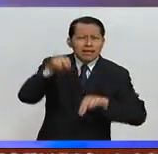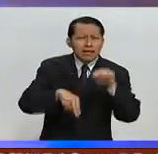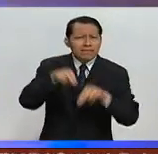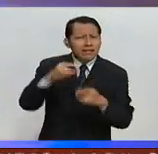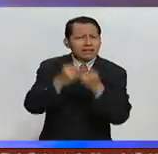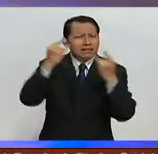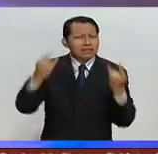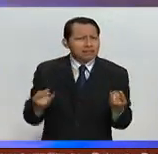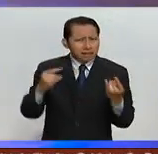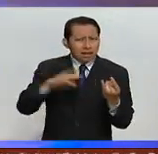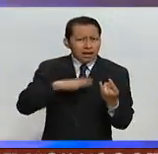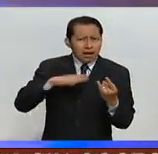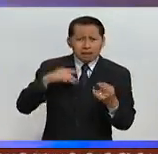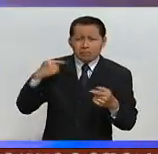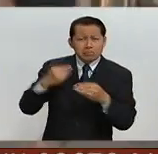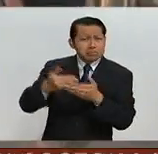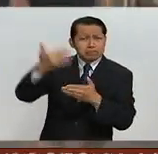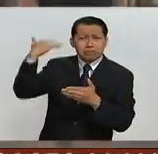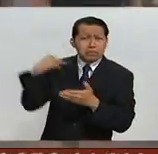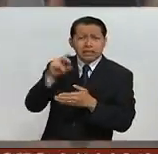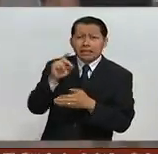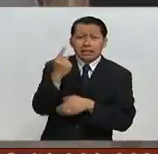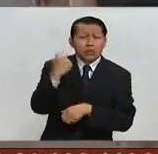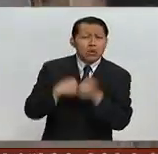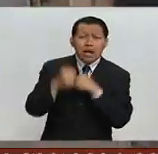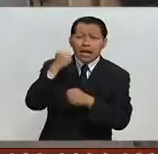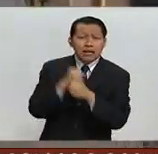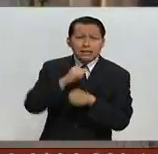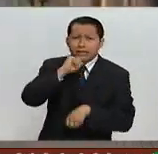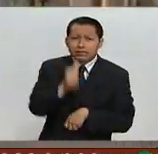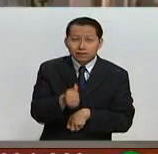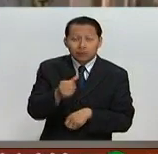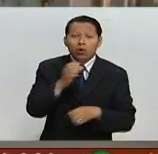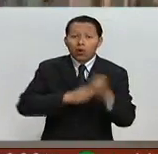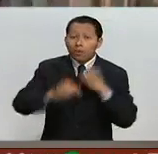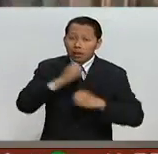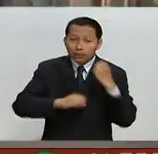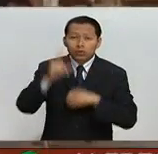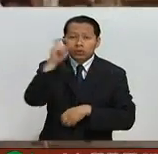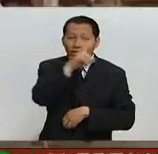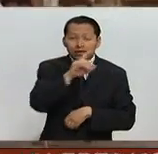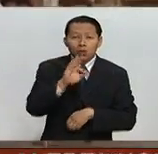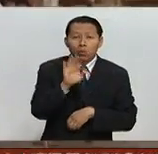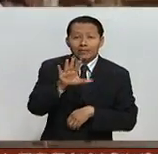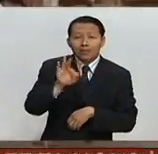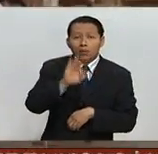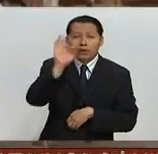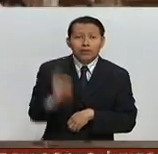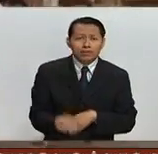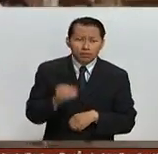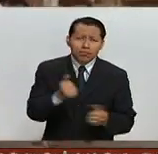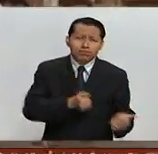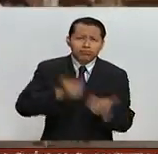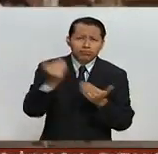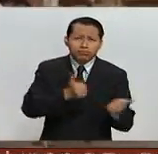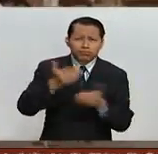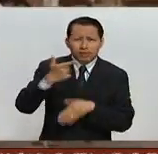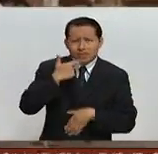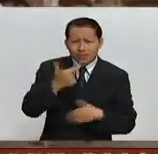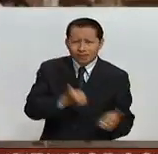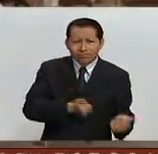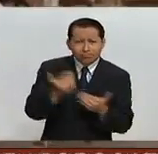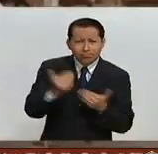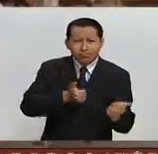no visto en 31 años. El comercio se vería afectado ya que actualmente cerca del 45% de las exportaciones británicas